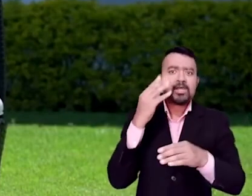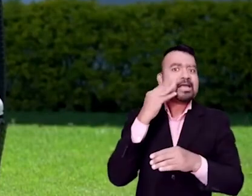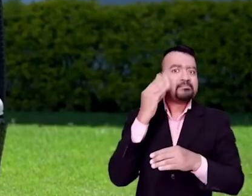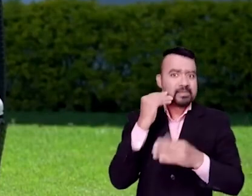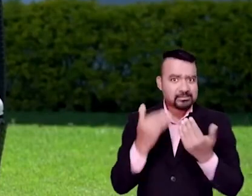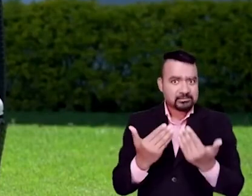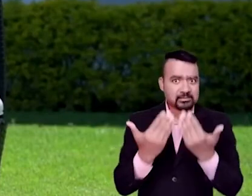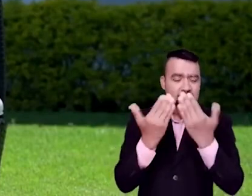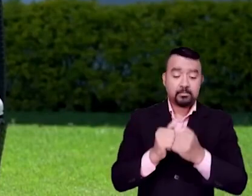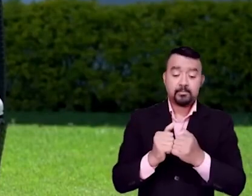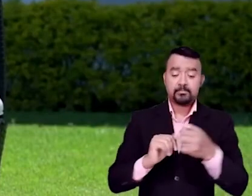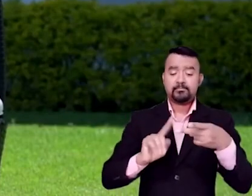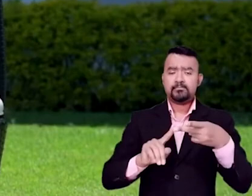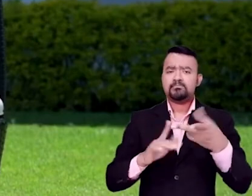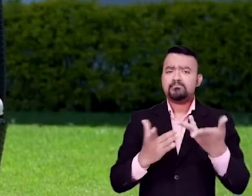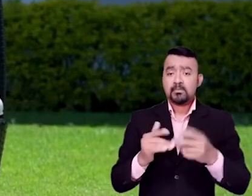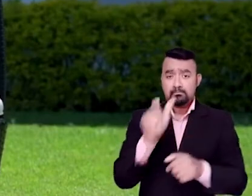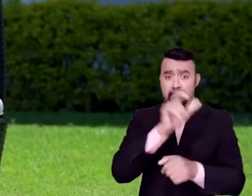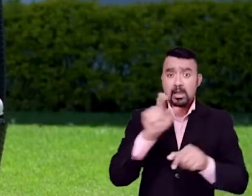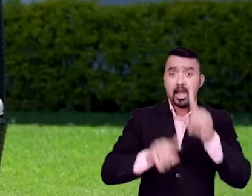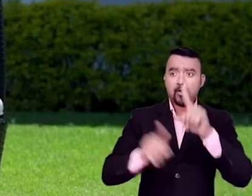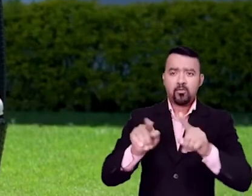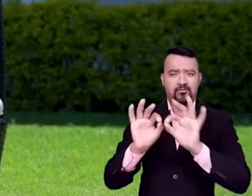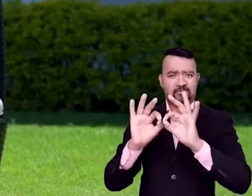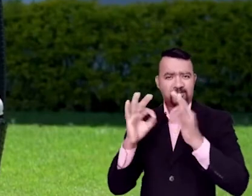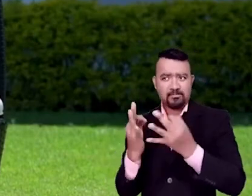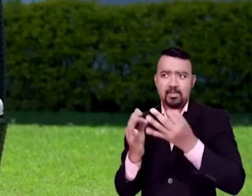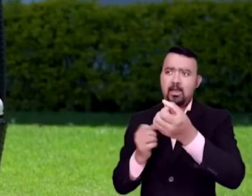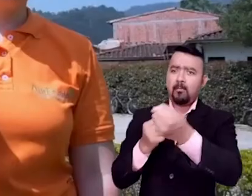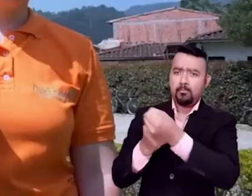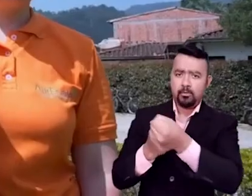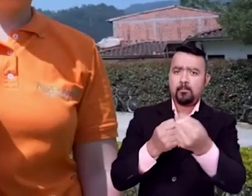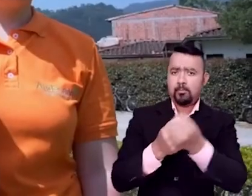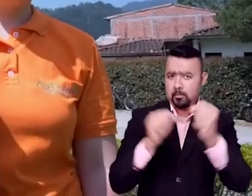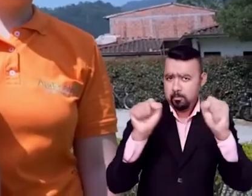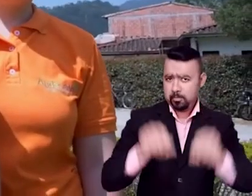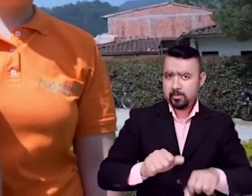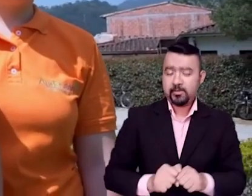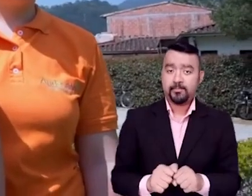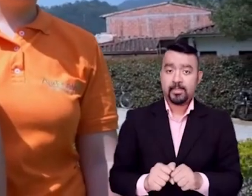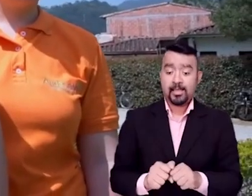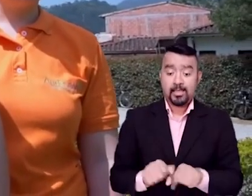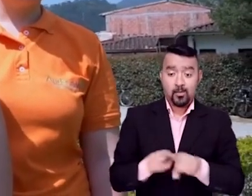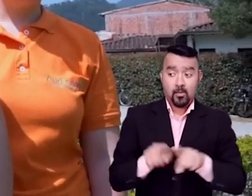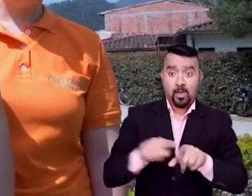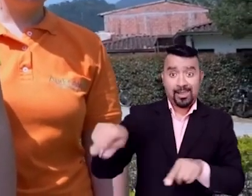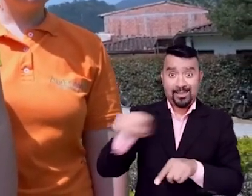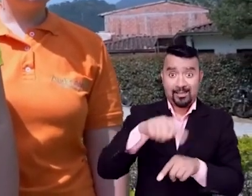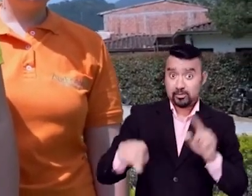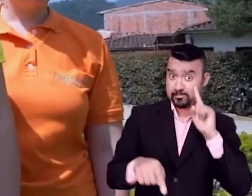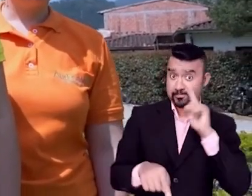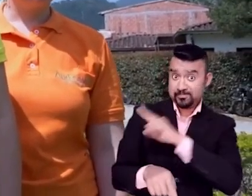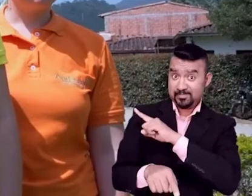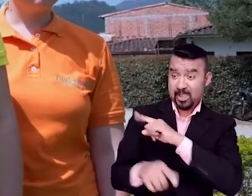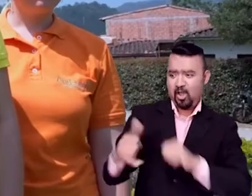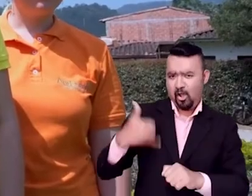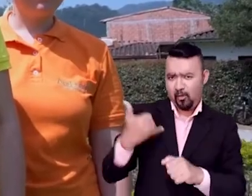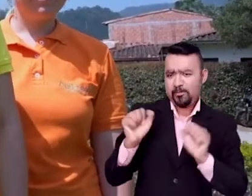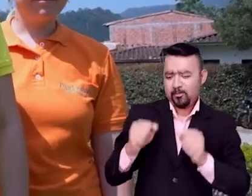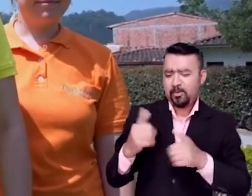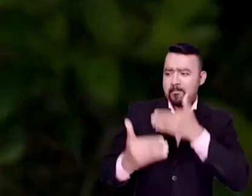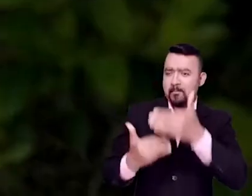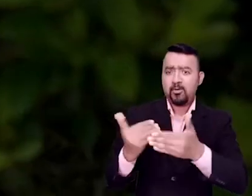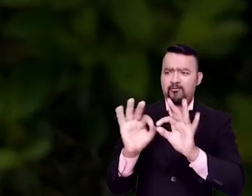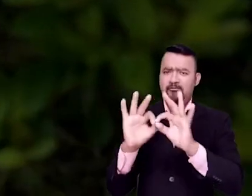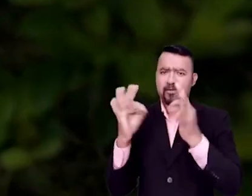plataforma para el desarrollo de nuestros colaboradores y sus familias Propiciamos espacios para que se puedan seguir preparando, puedan